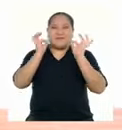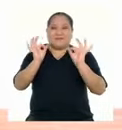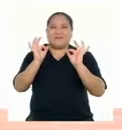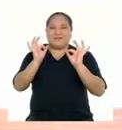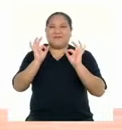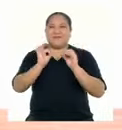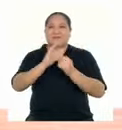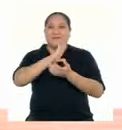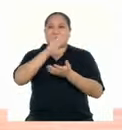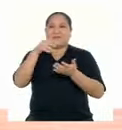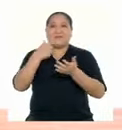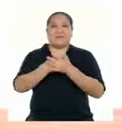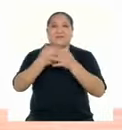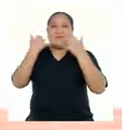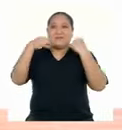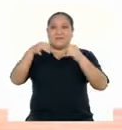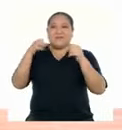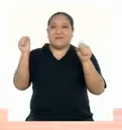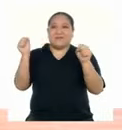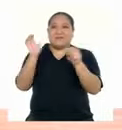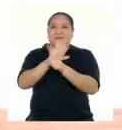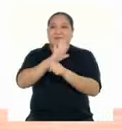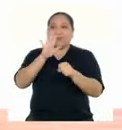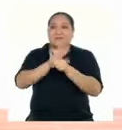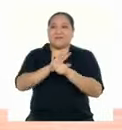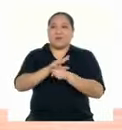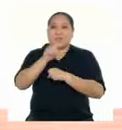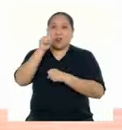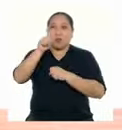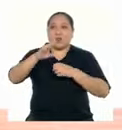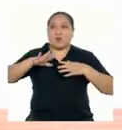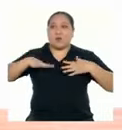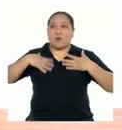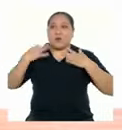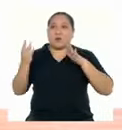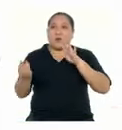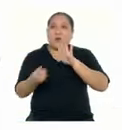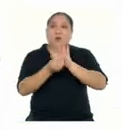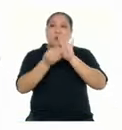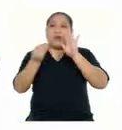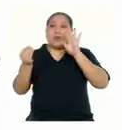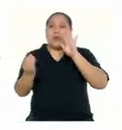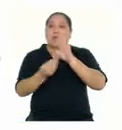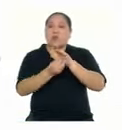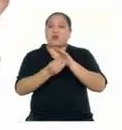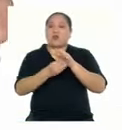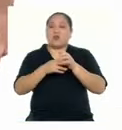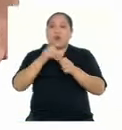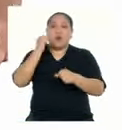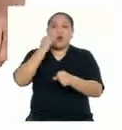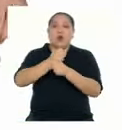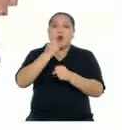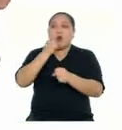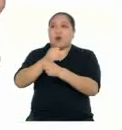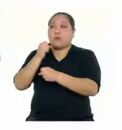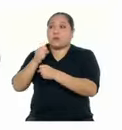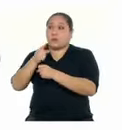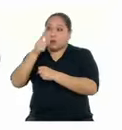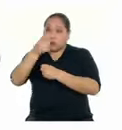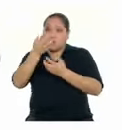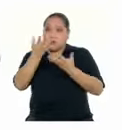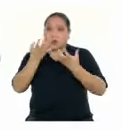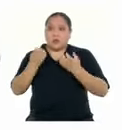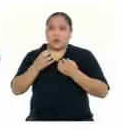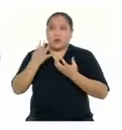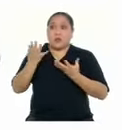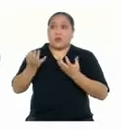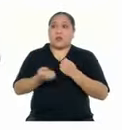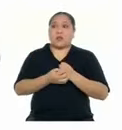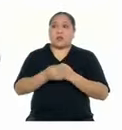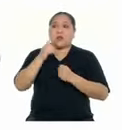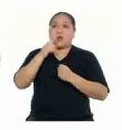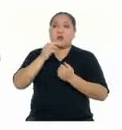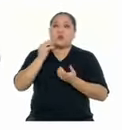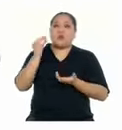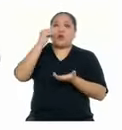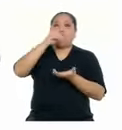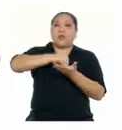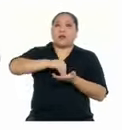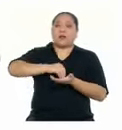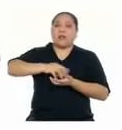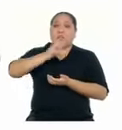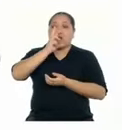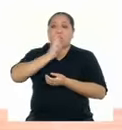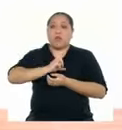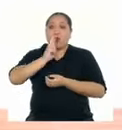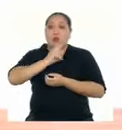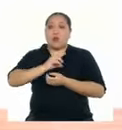Perfecto Ya tienen todo el juego completo Ahora tú puedes aumentar más golpes en la base que tú quieras Voy a aumentar uno más de rojo